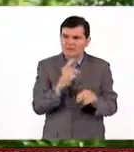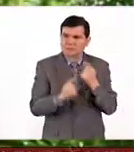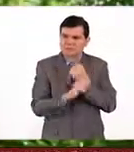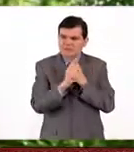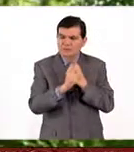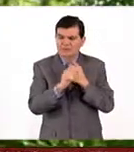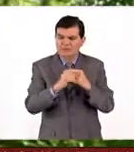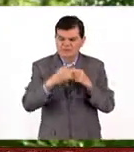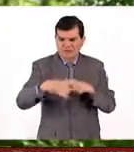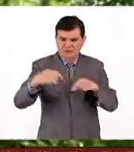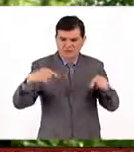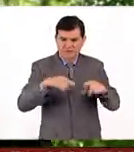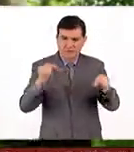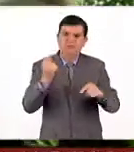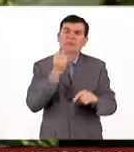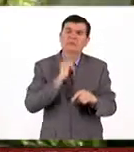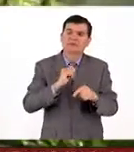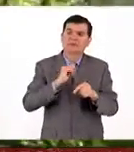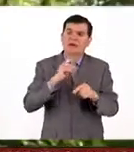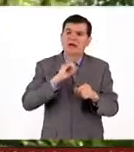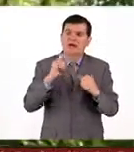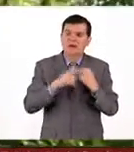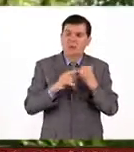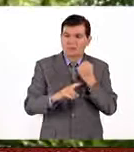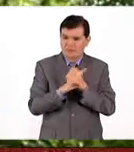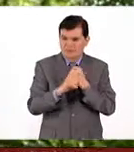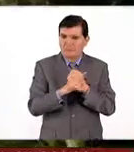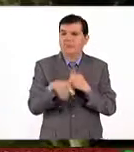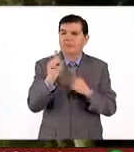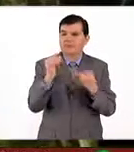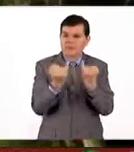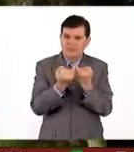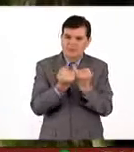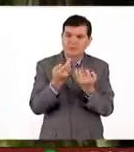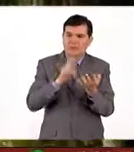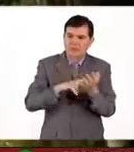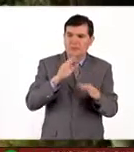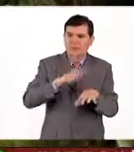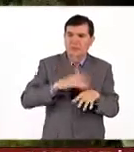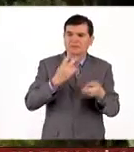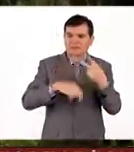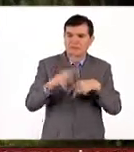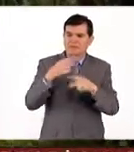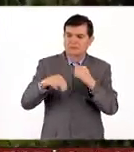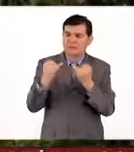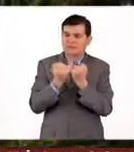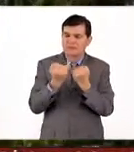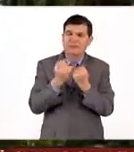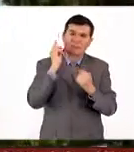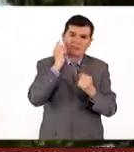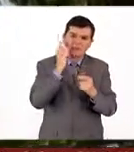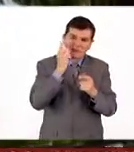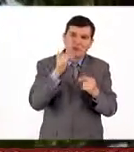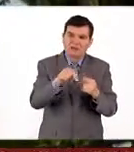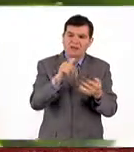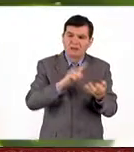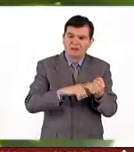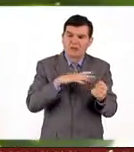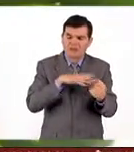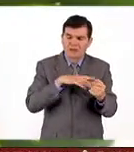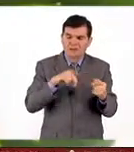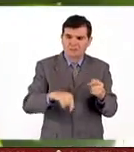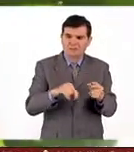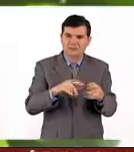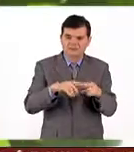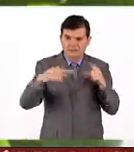problemática del agave tequilana que en algún momento tuvimos. Pero también hay otras opciones, como bien comentaba, sobre el mezcal, que también se produce